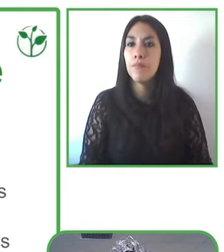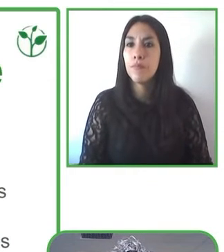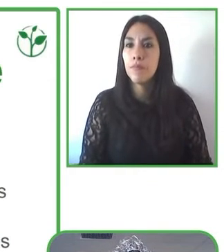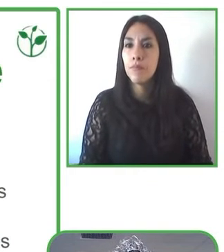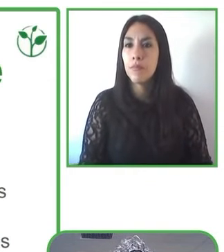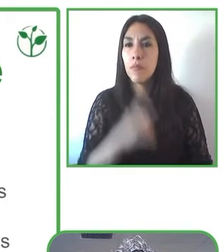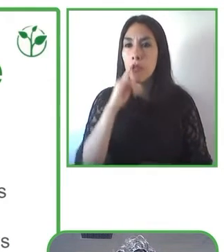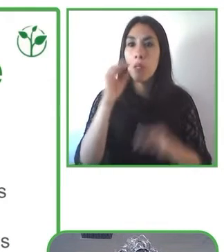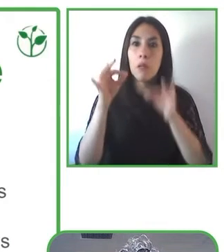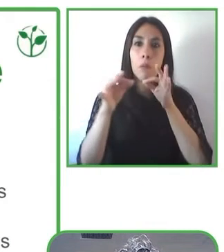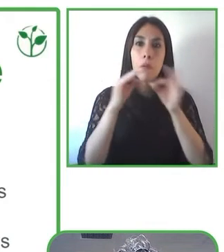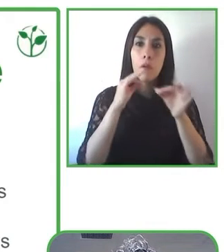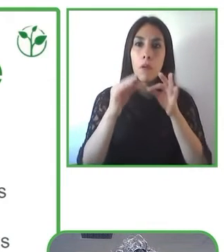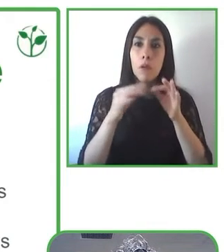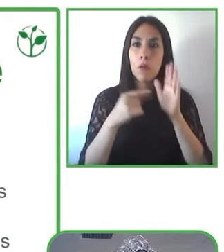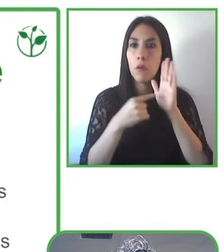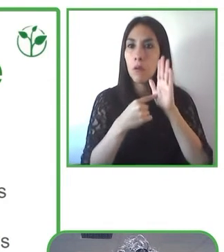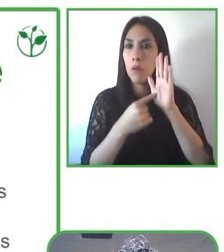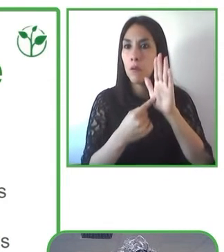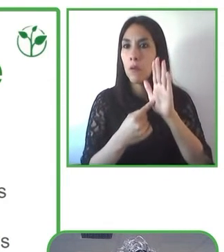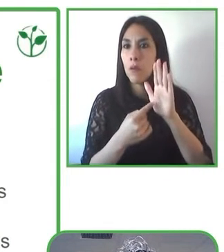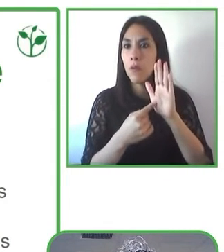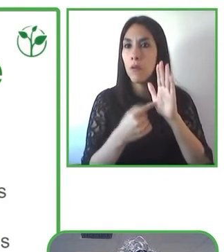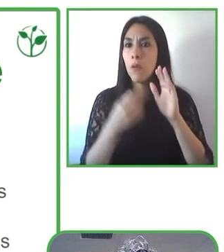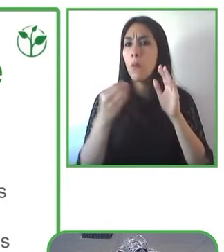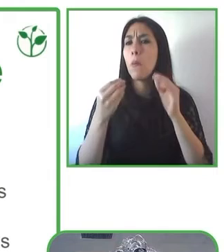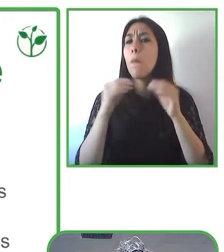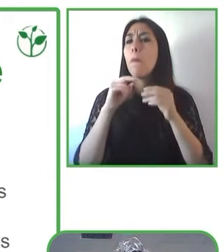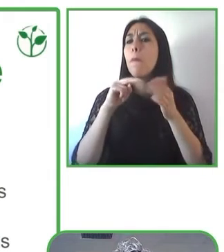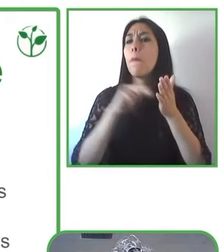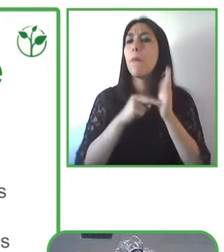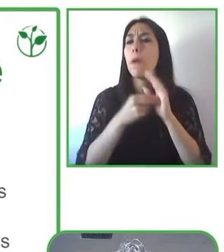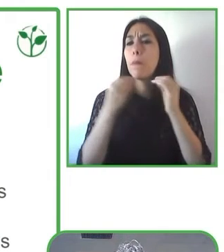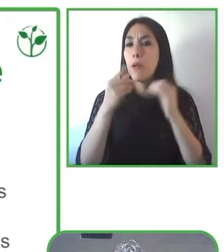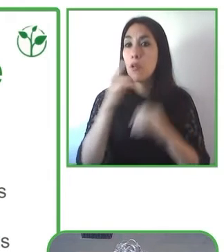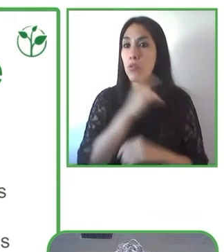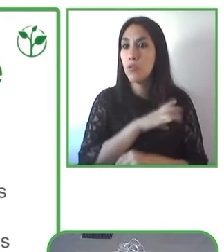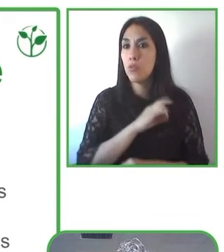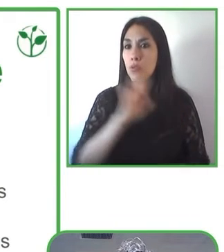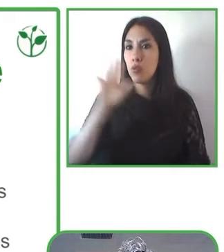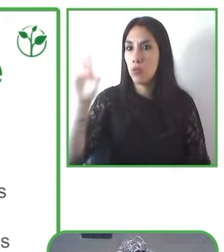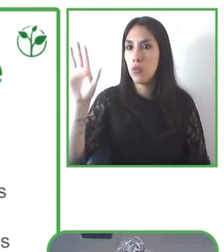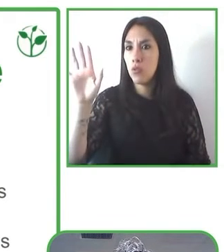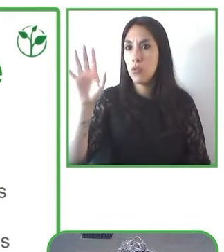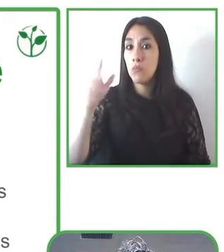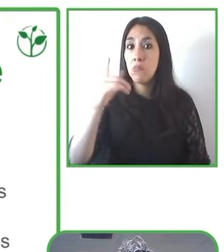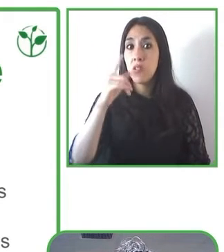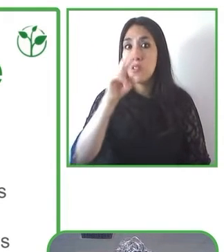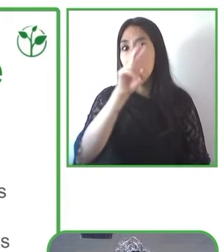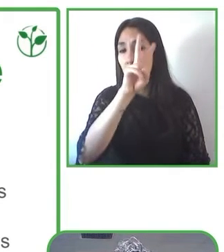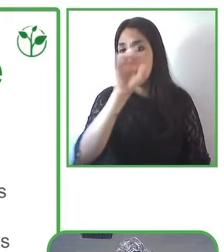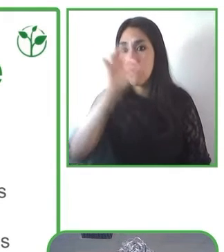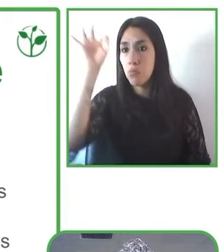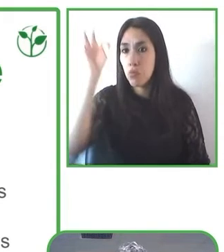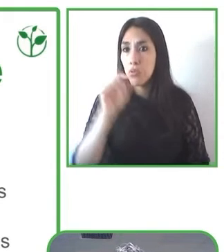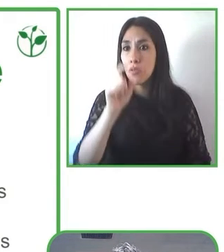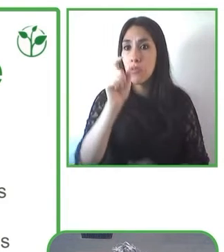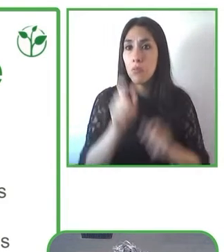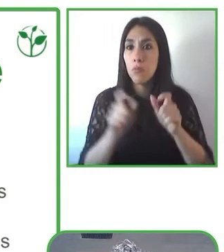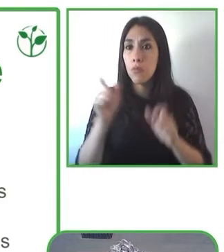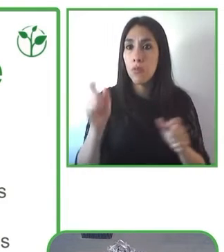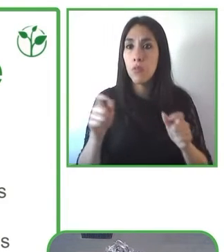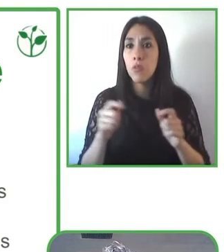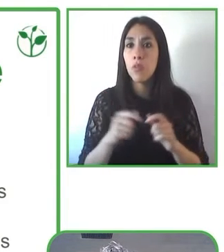resolver. En Chile, el 20% de la población, de acuerdo con el último Estudio Nacional de la Discapacidad, vive con algún tipo de